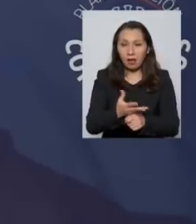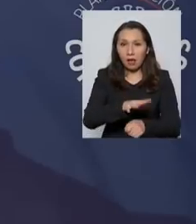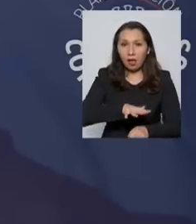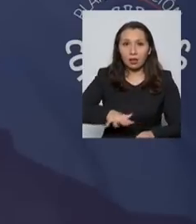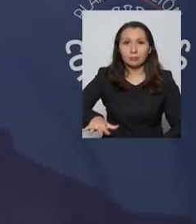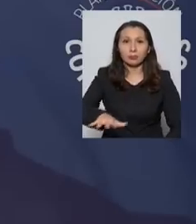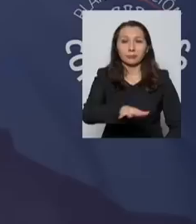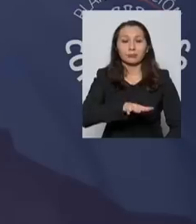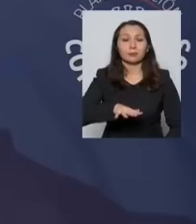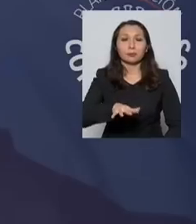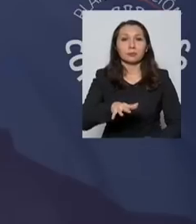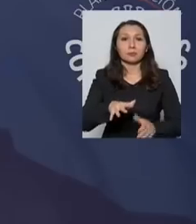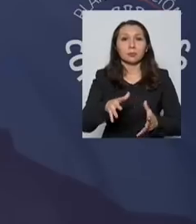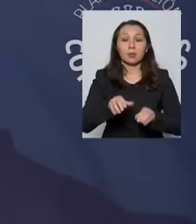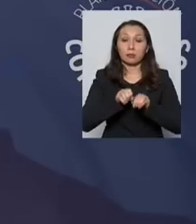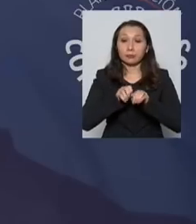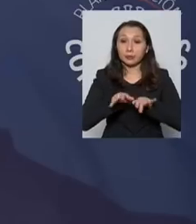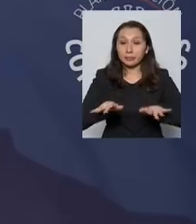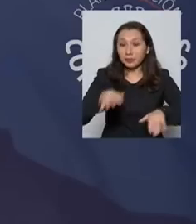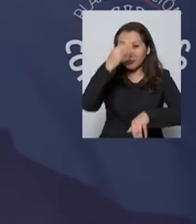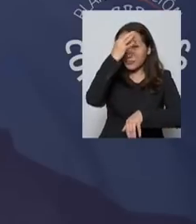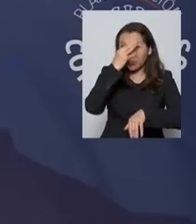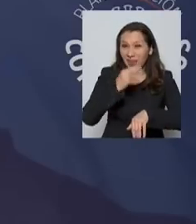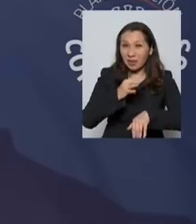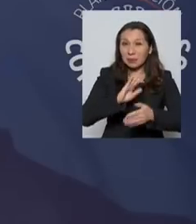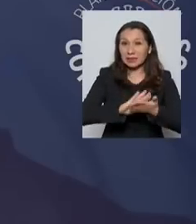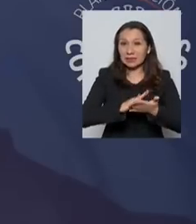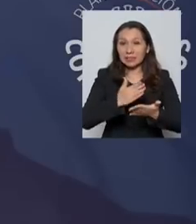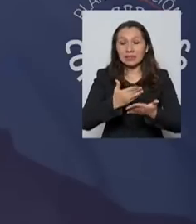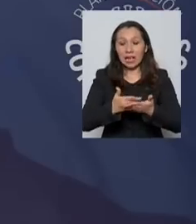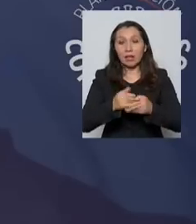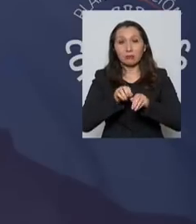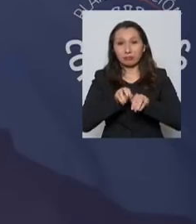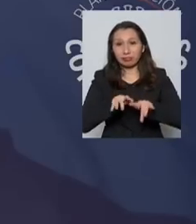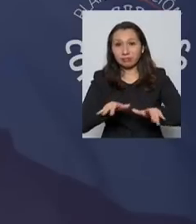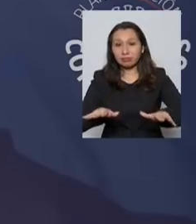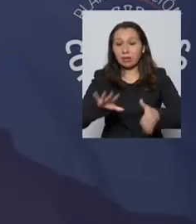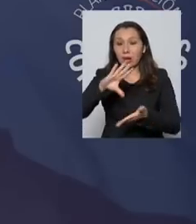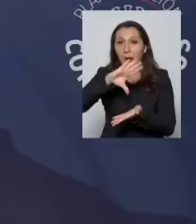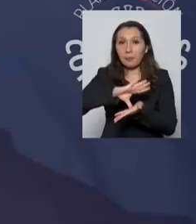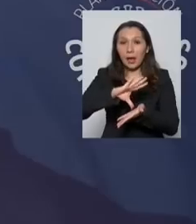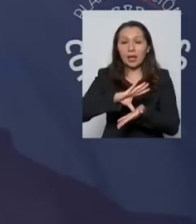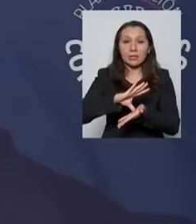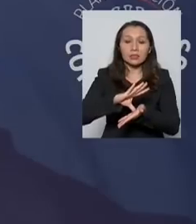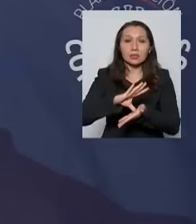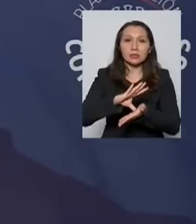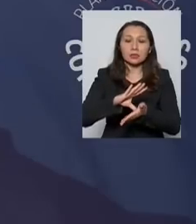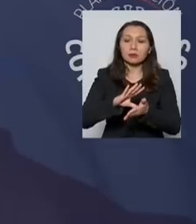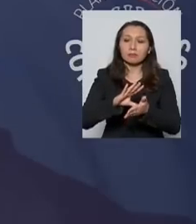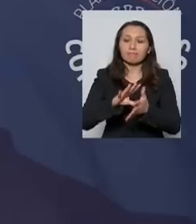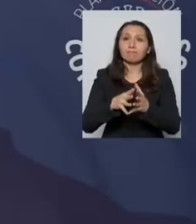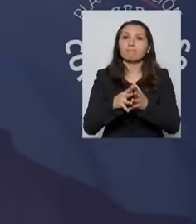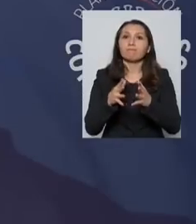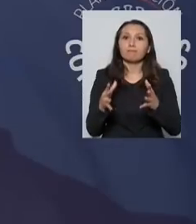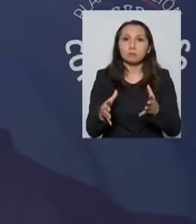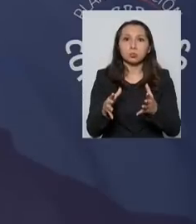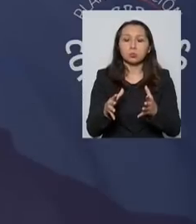situación epidemiológica, en una situación en nuestro país absolutamente